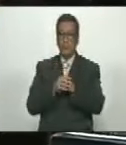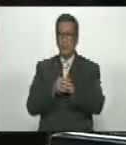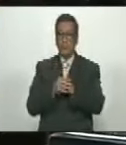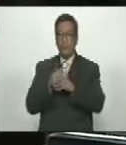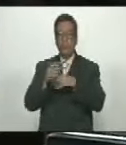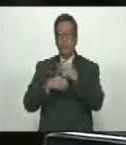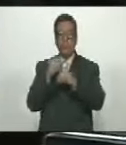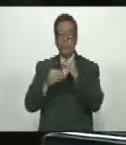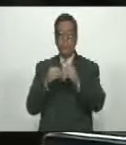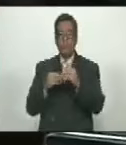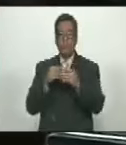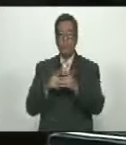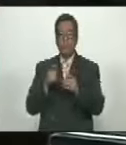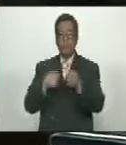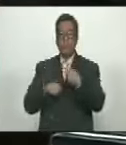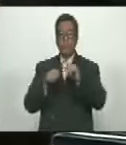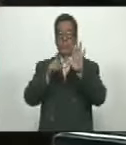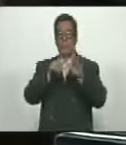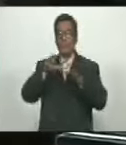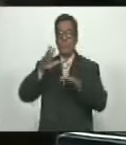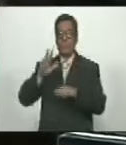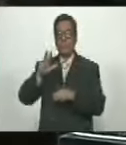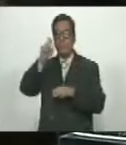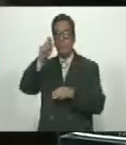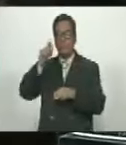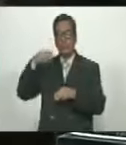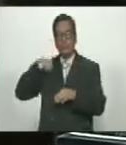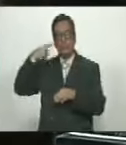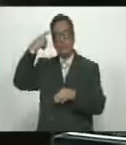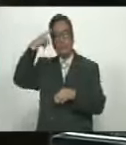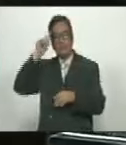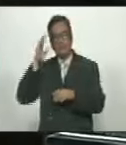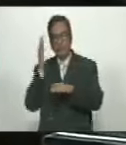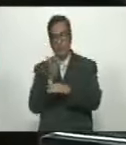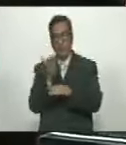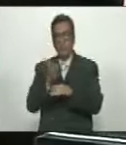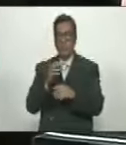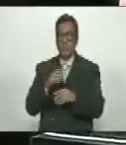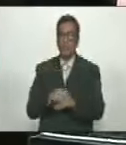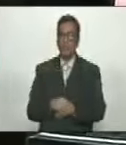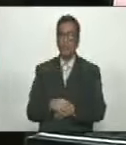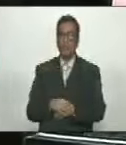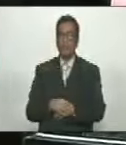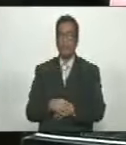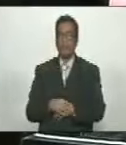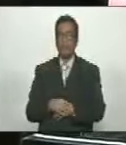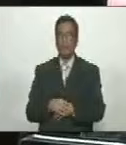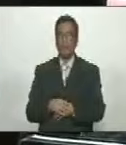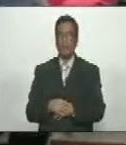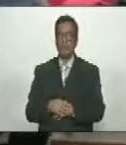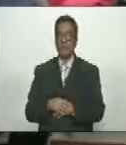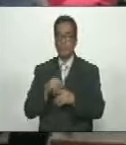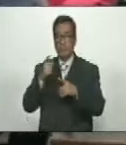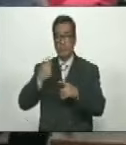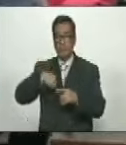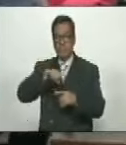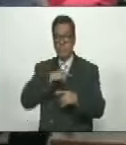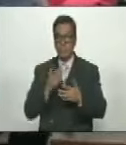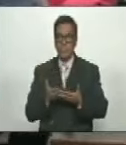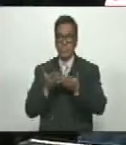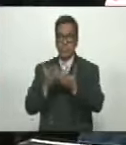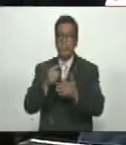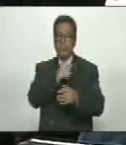cumplimiento de las metas del 63% a pesar de todas las sanciones y nosotros le proponemos